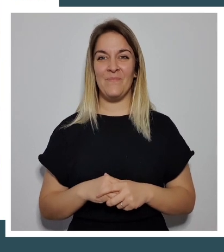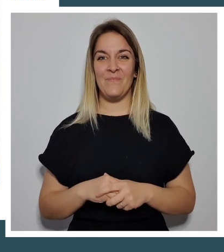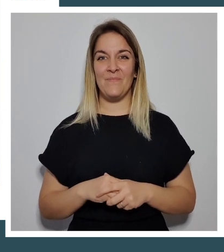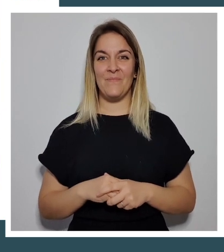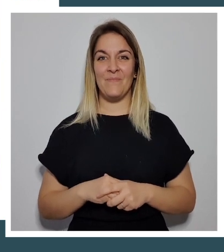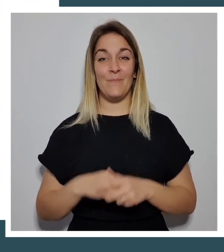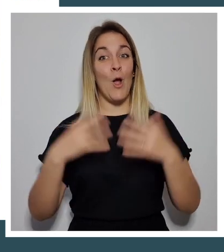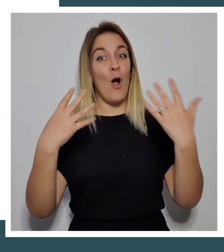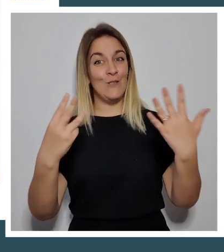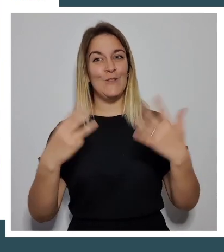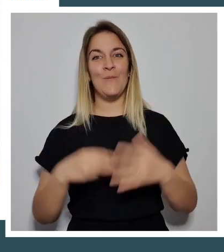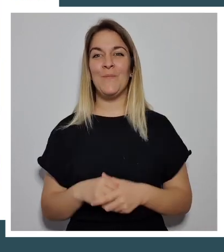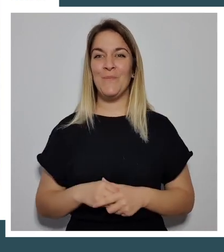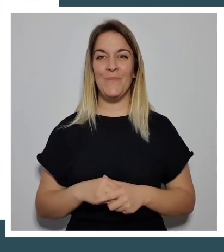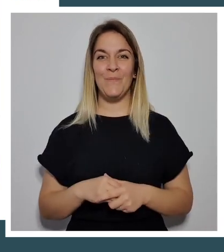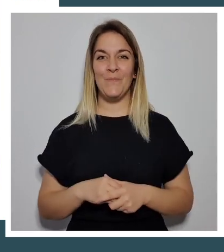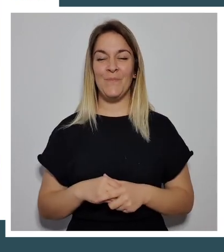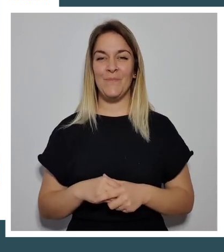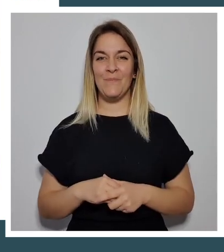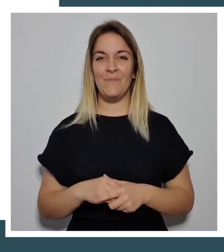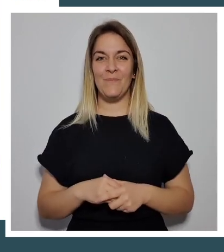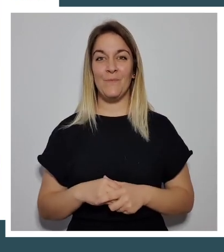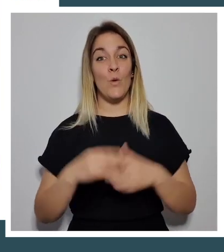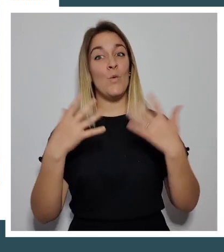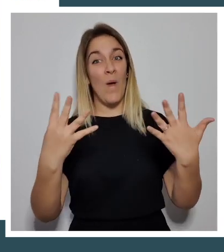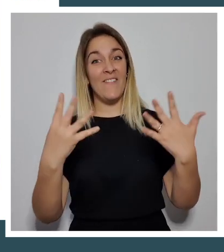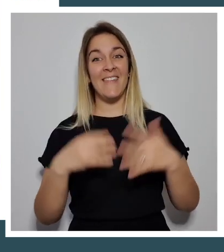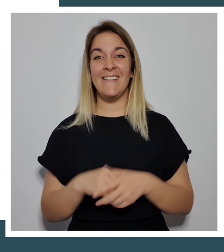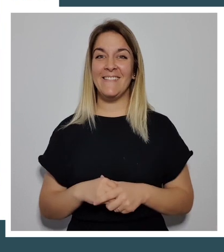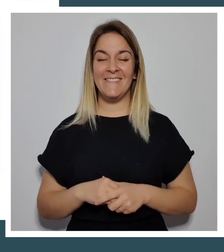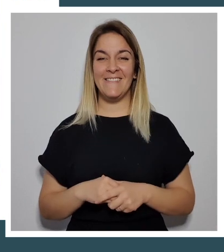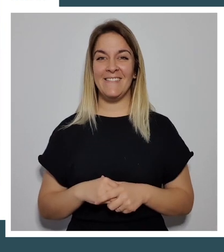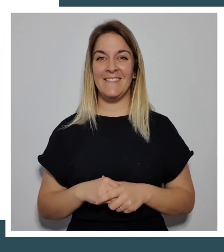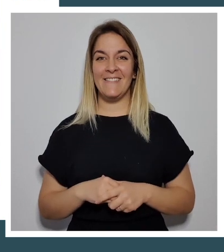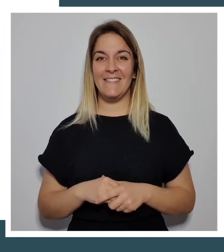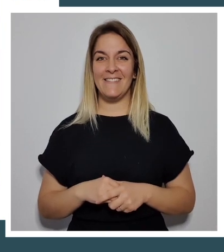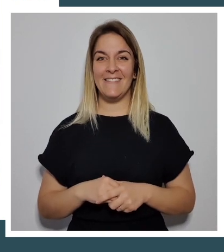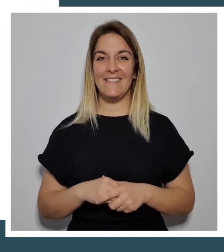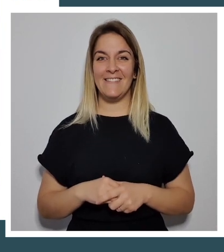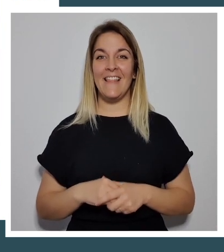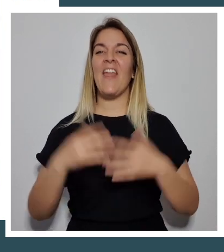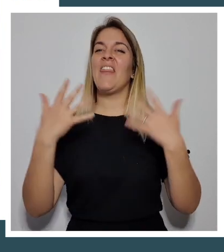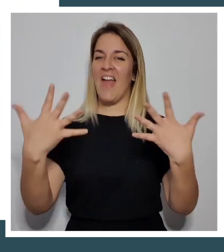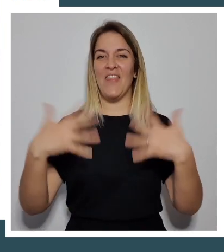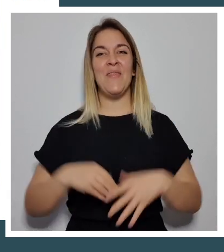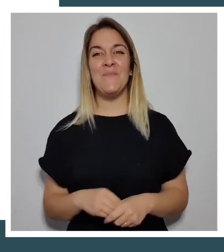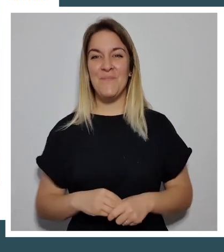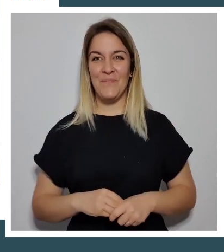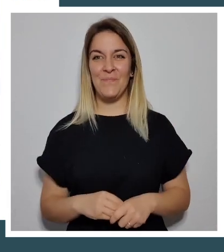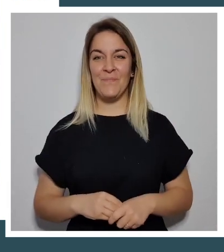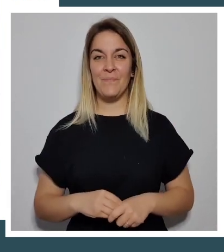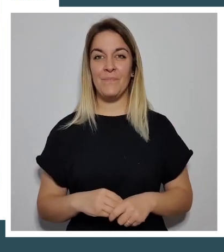8, 9 y 10.